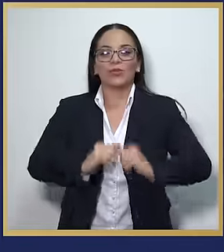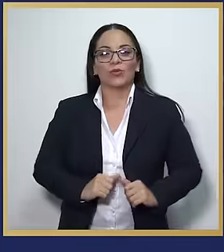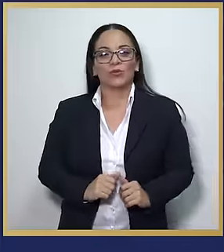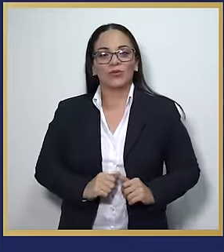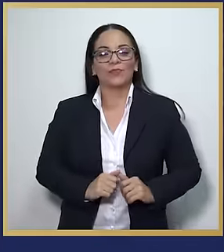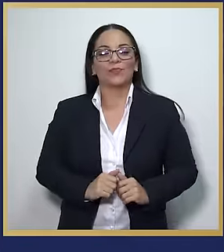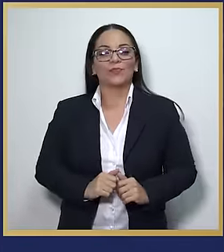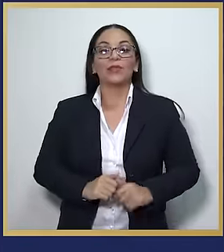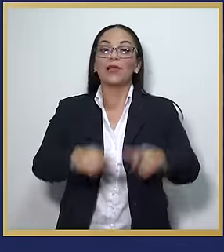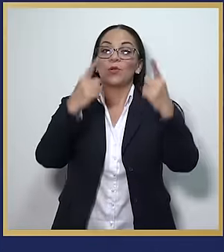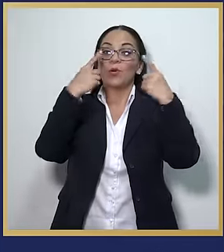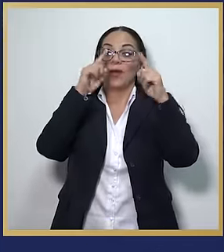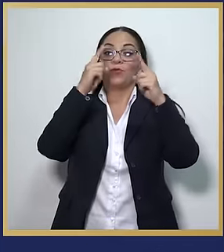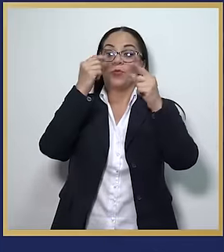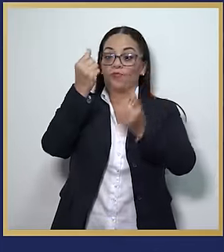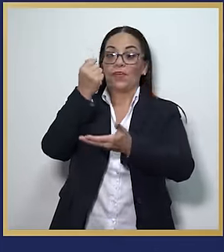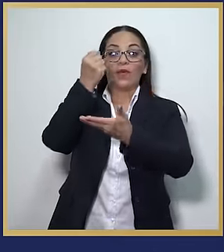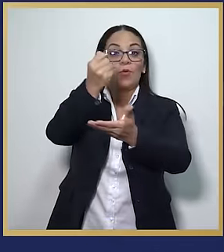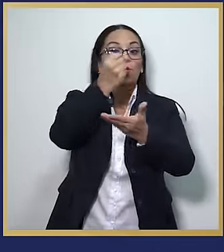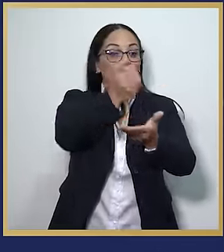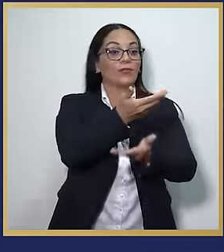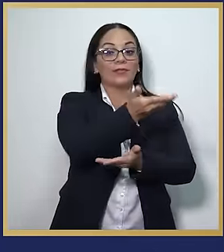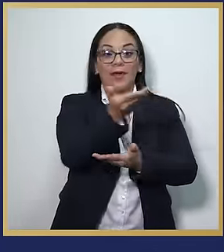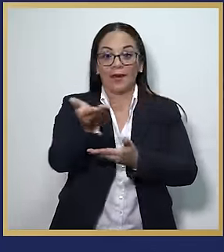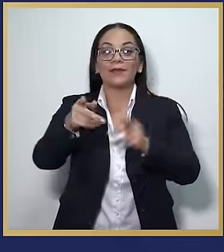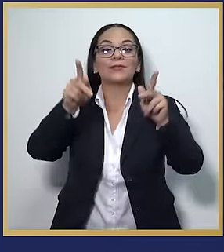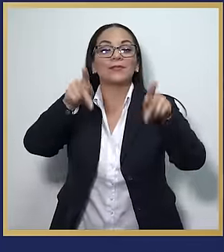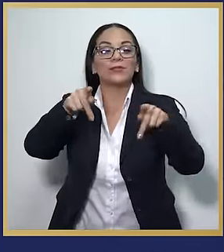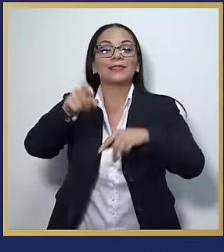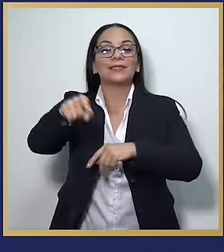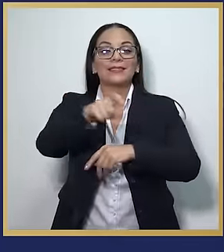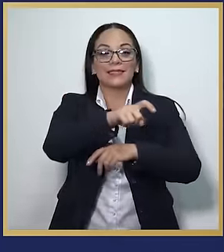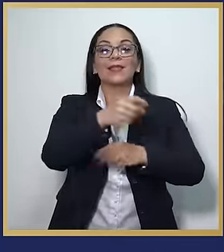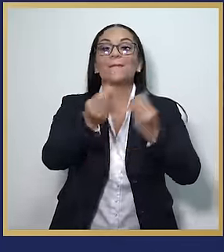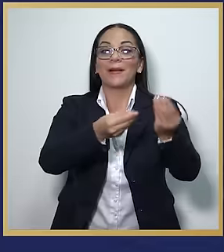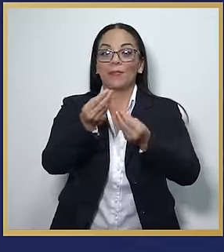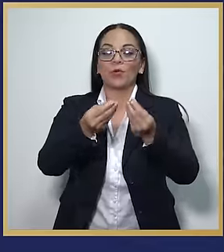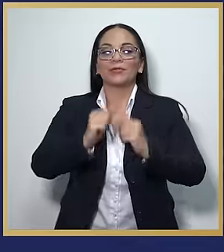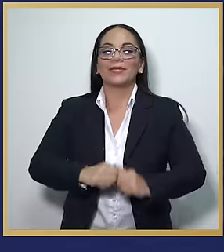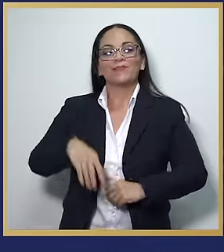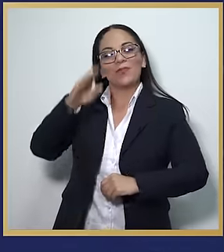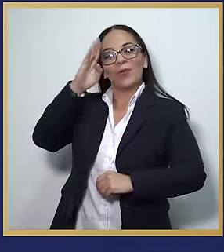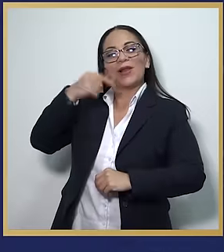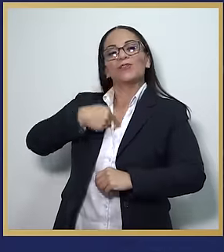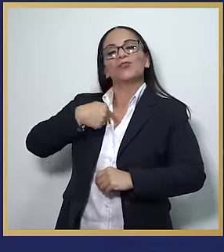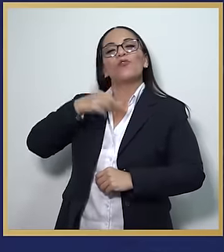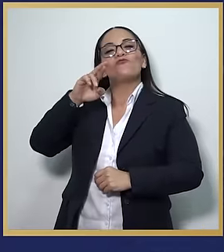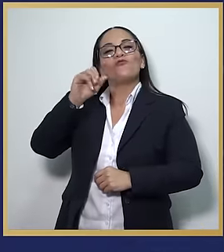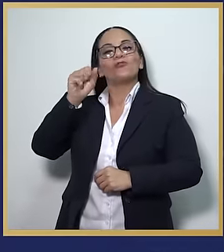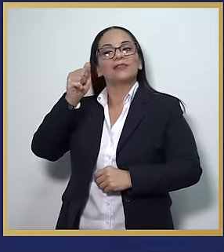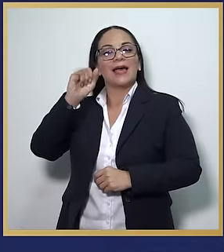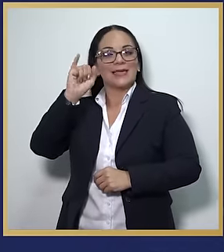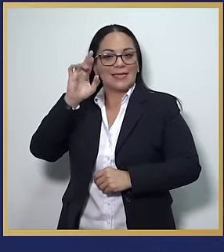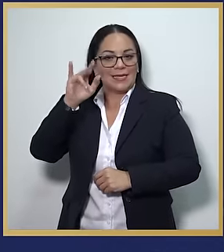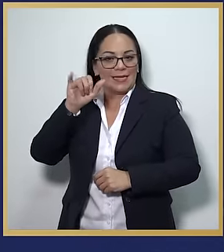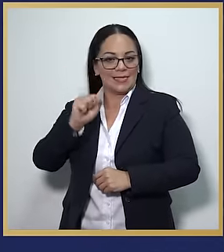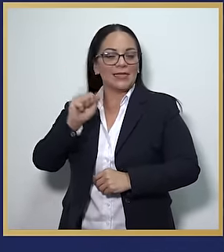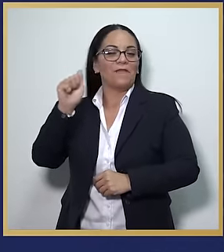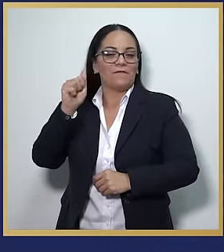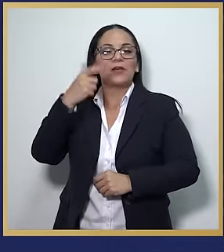y haciendo que los recursos lleguen a quienes los necesitan para producir. Hola, soy Rosairis Alfaro,